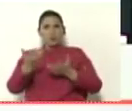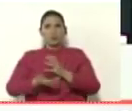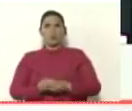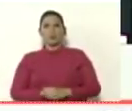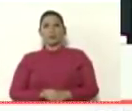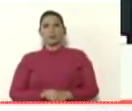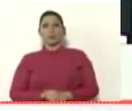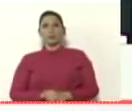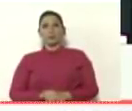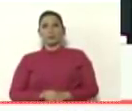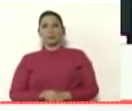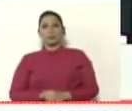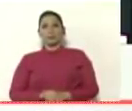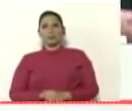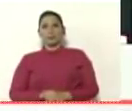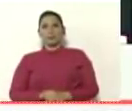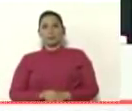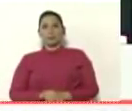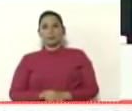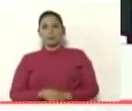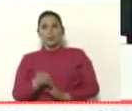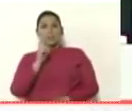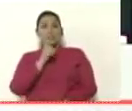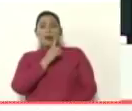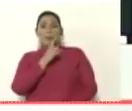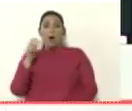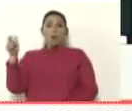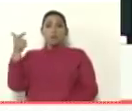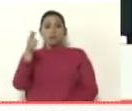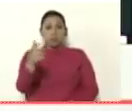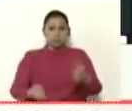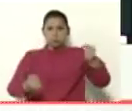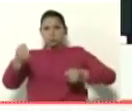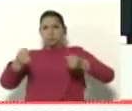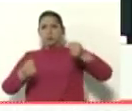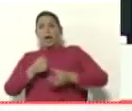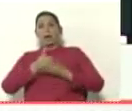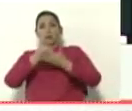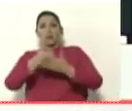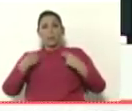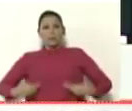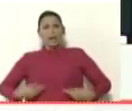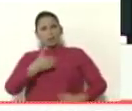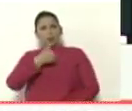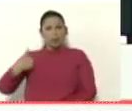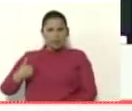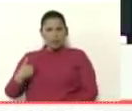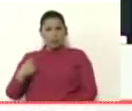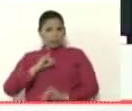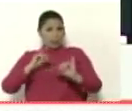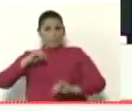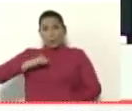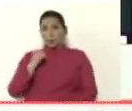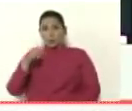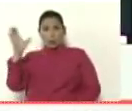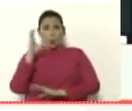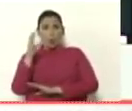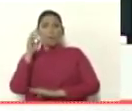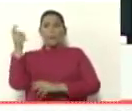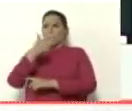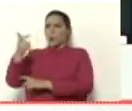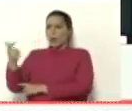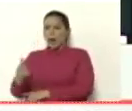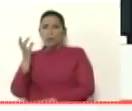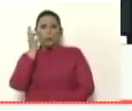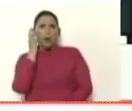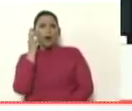quemar las los llamados camiones de ayuda humanitaria y yo quisiera ya que la policía de Colombia dice que está buscando a esta señora